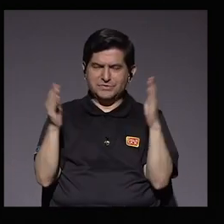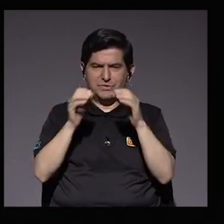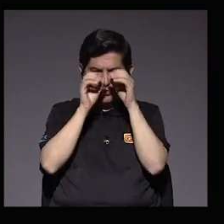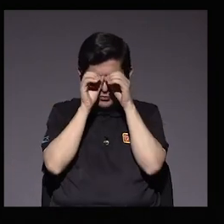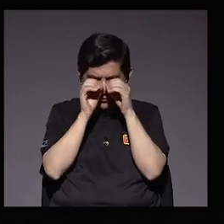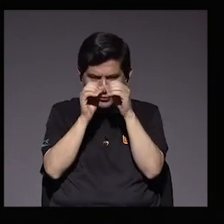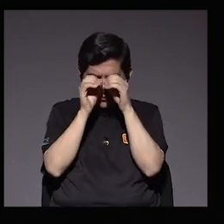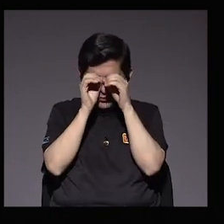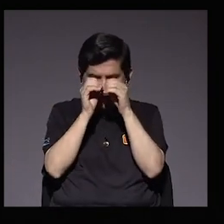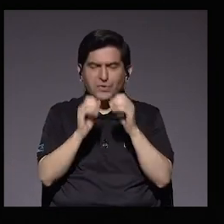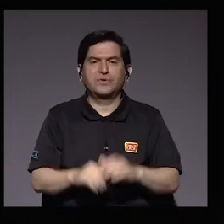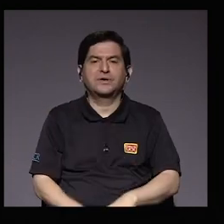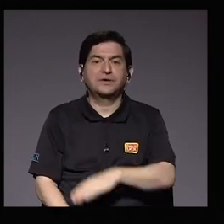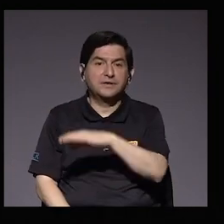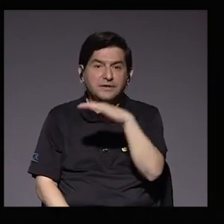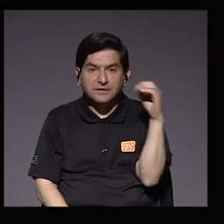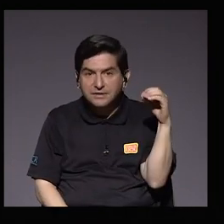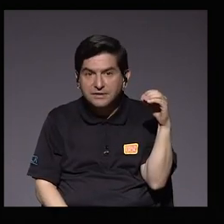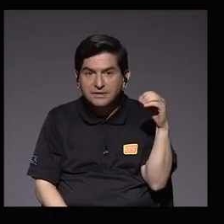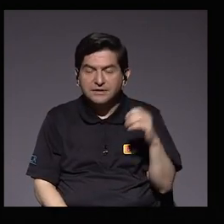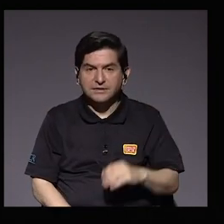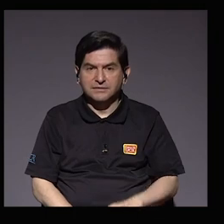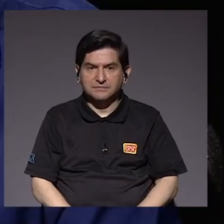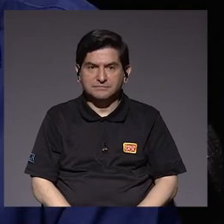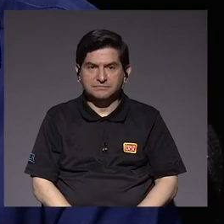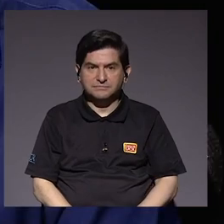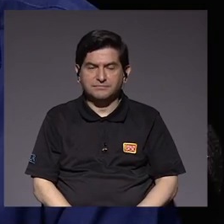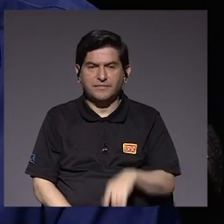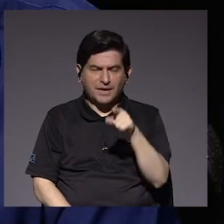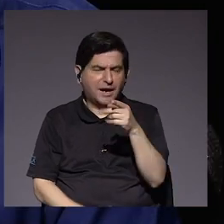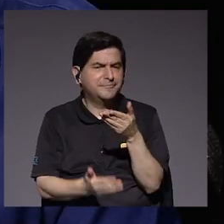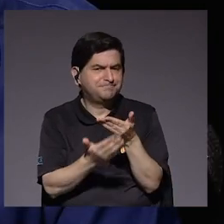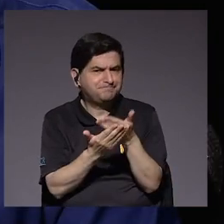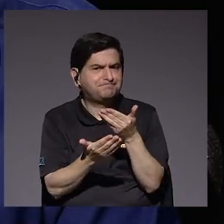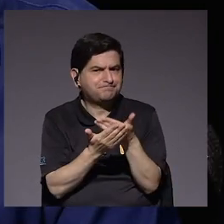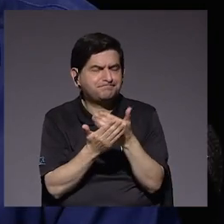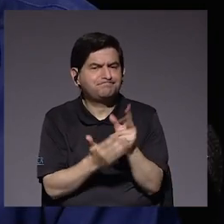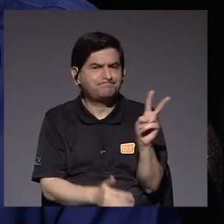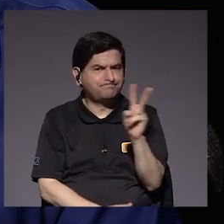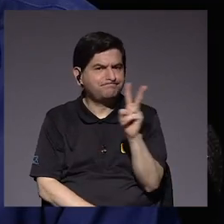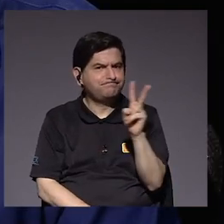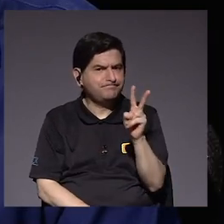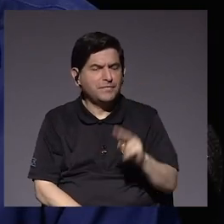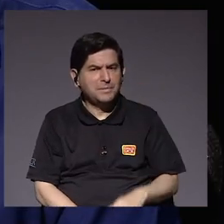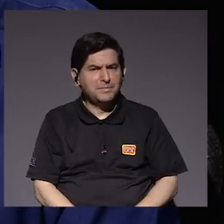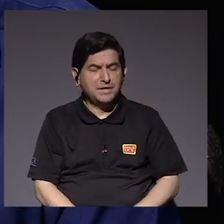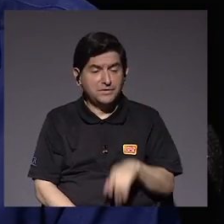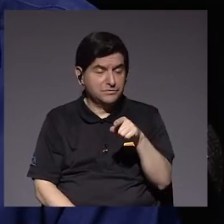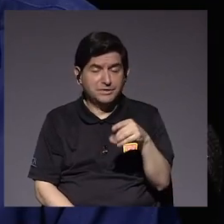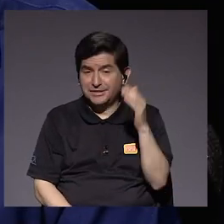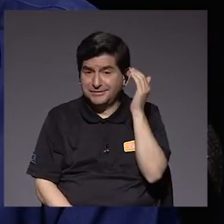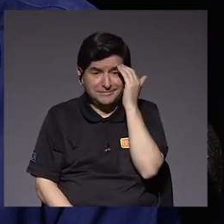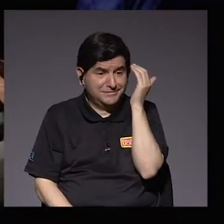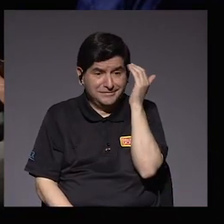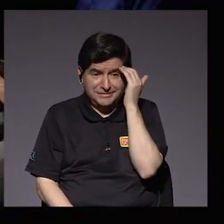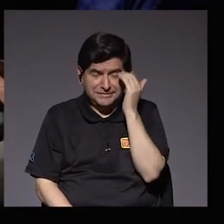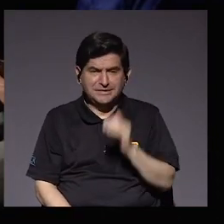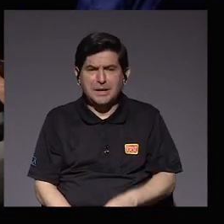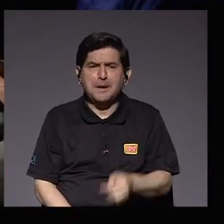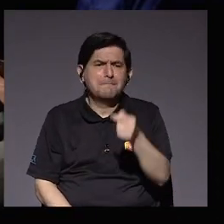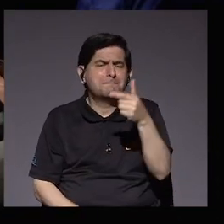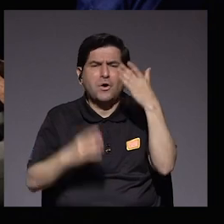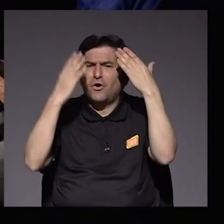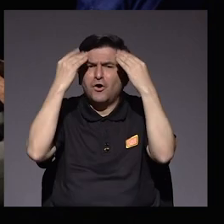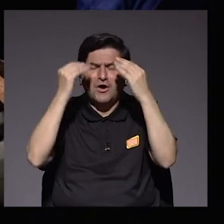sobre microbiología y que nos demuestra un poco que este virus, al ser muy desconocido, hay muy